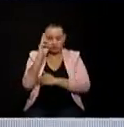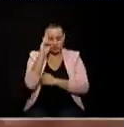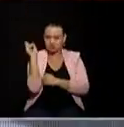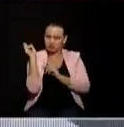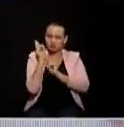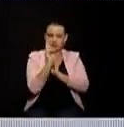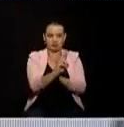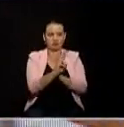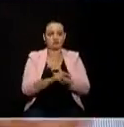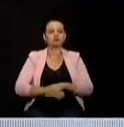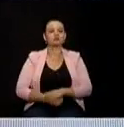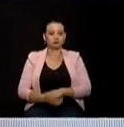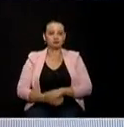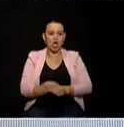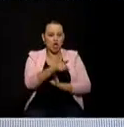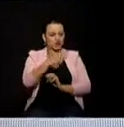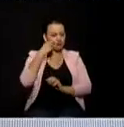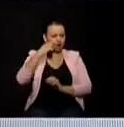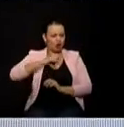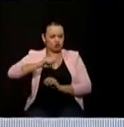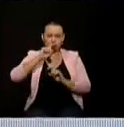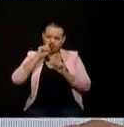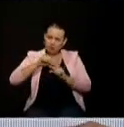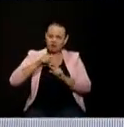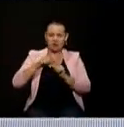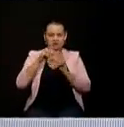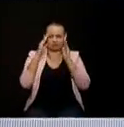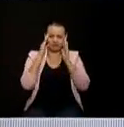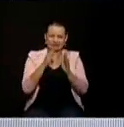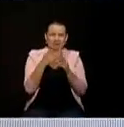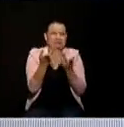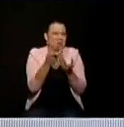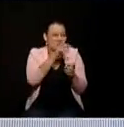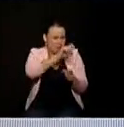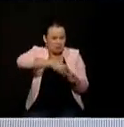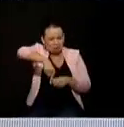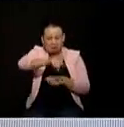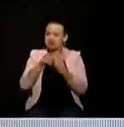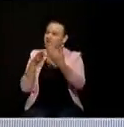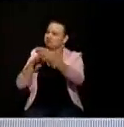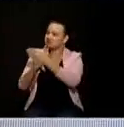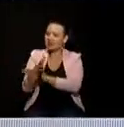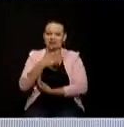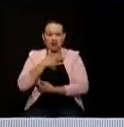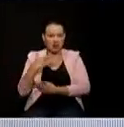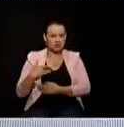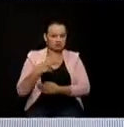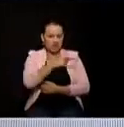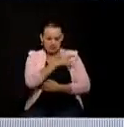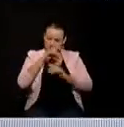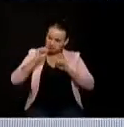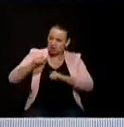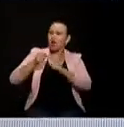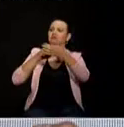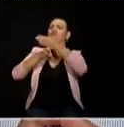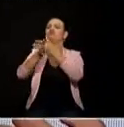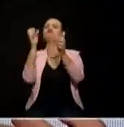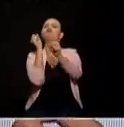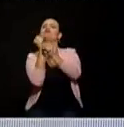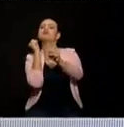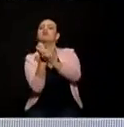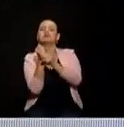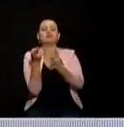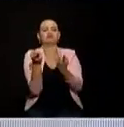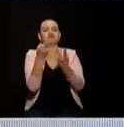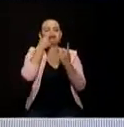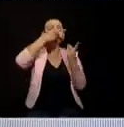garantizarle los derechos el acceso a la salud el acceso al trabajo por supuesto el acceso a la